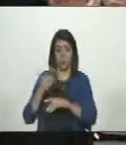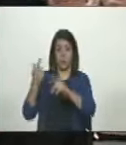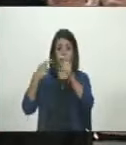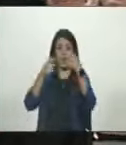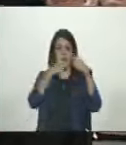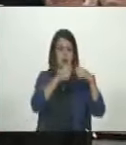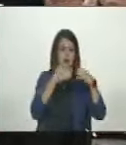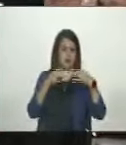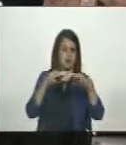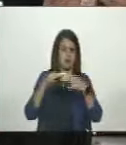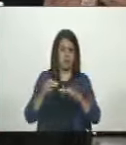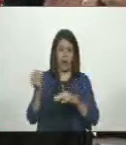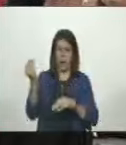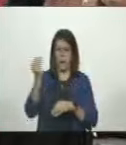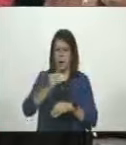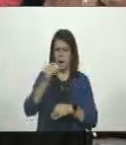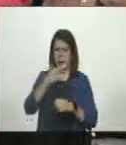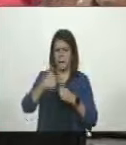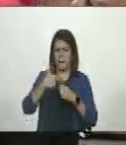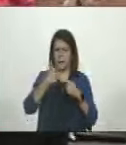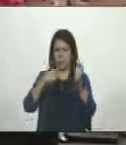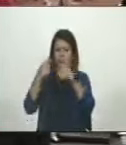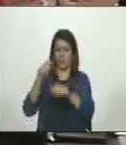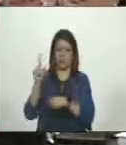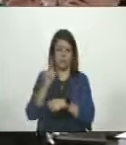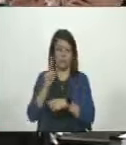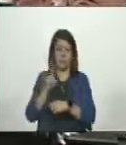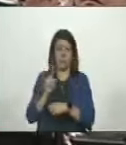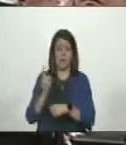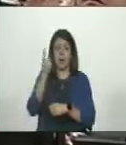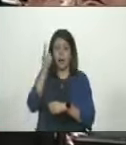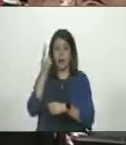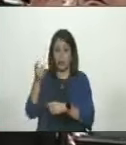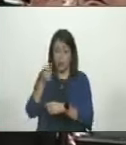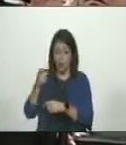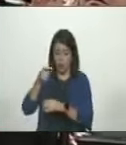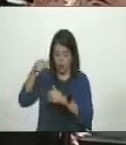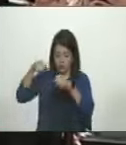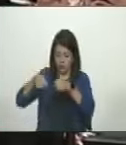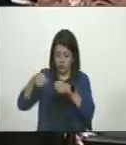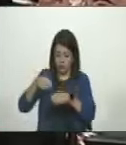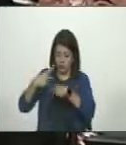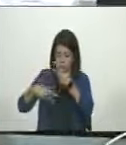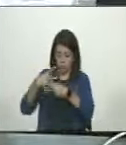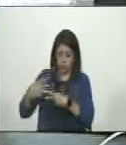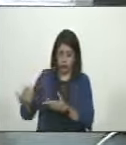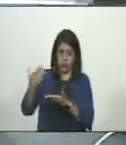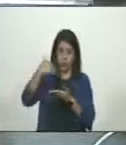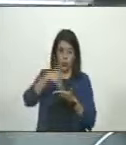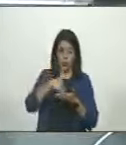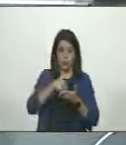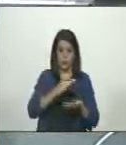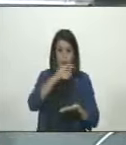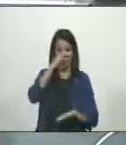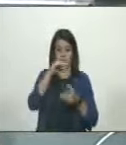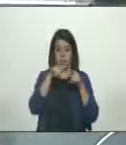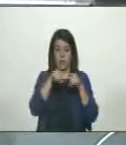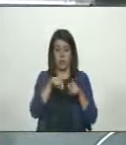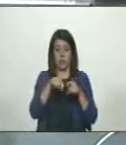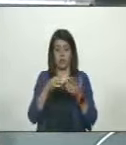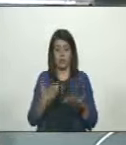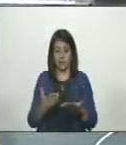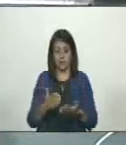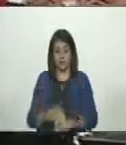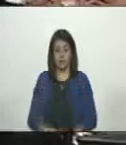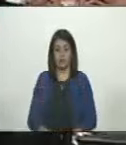vender una mayor cantidad de petróleo. Ese petróleo tiene que extraerse y tiene que procesarse. Y para ese punto precisamente